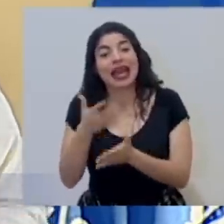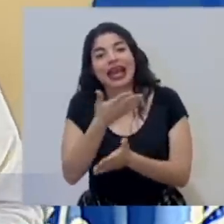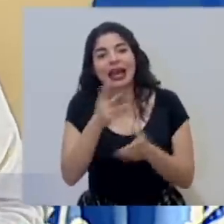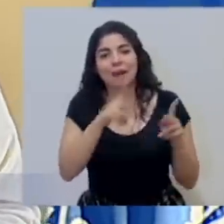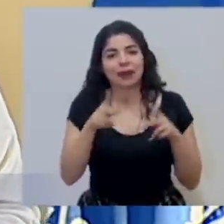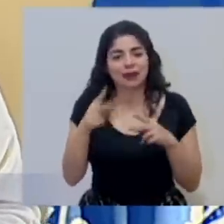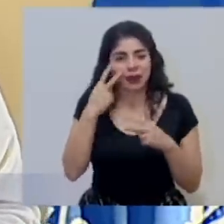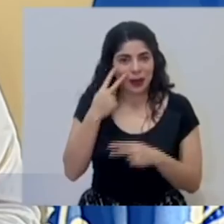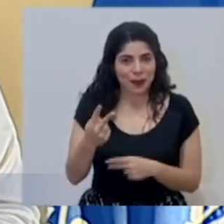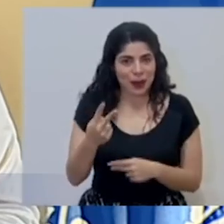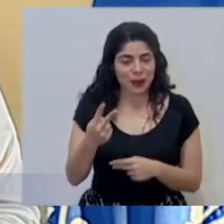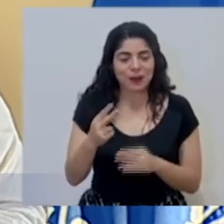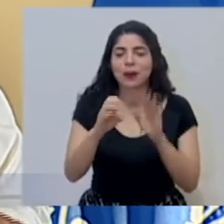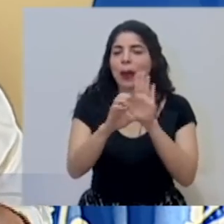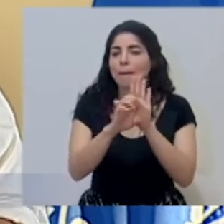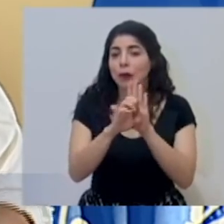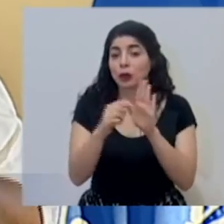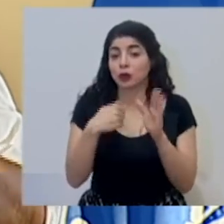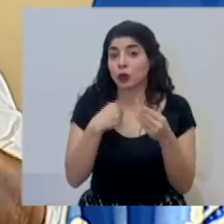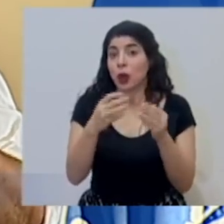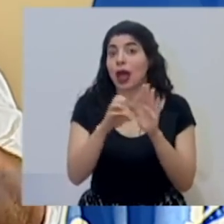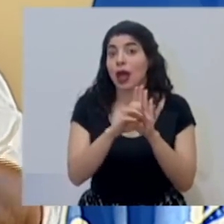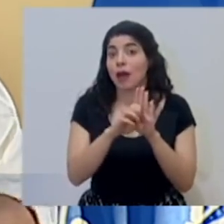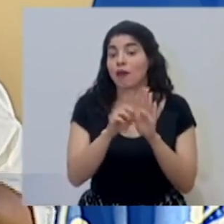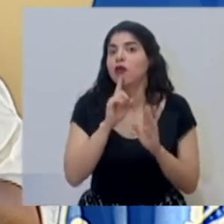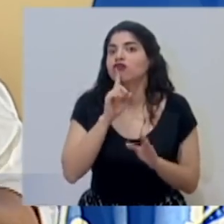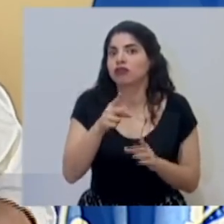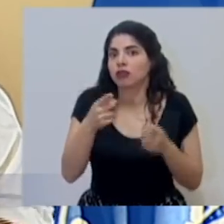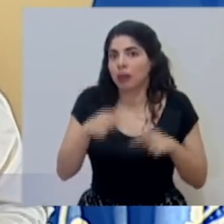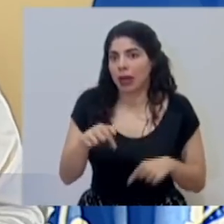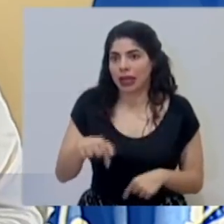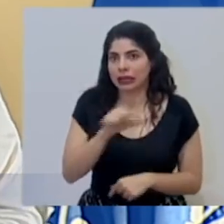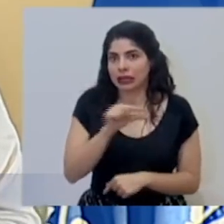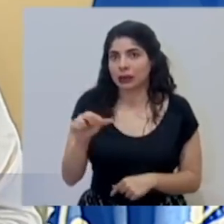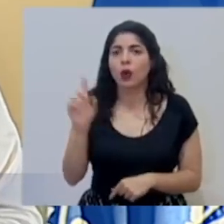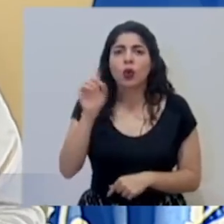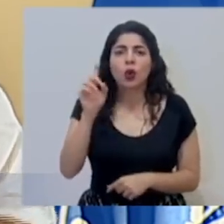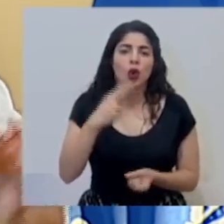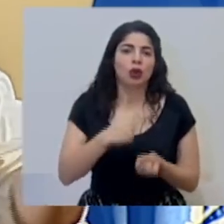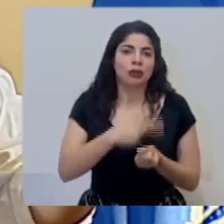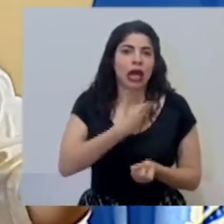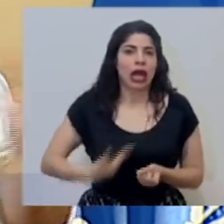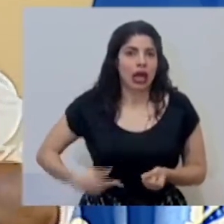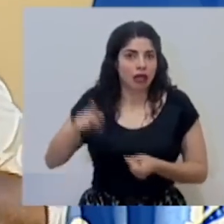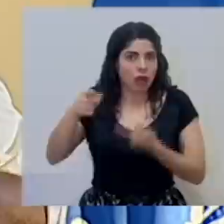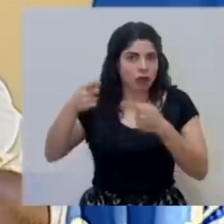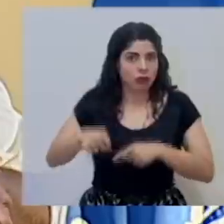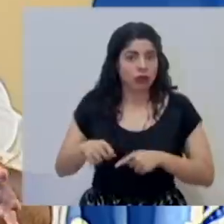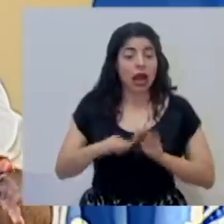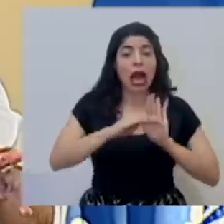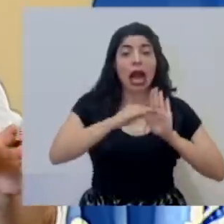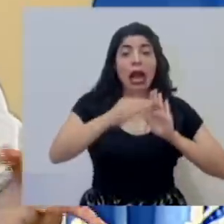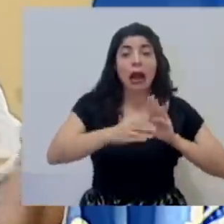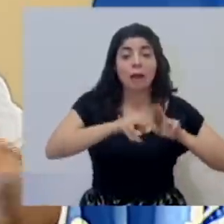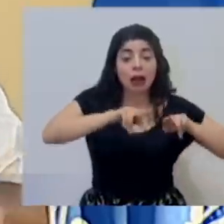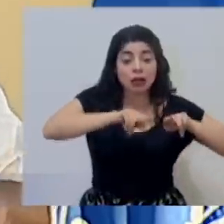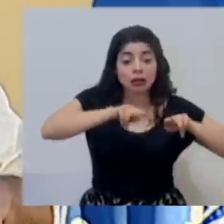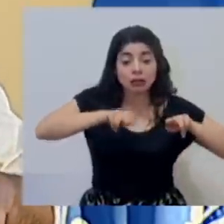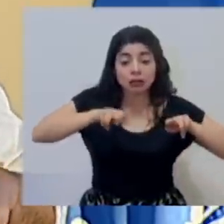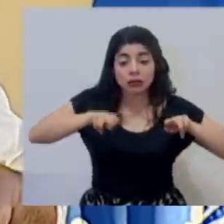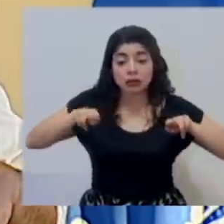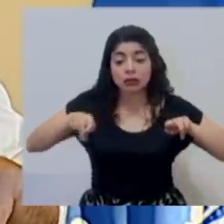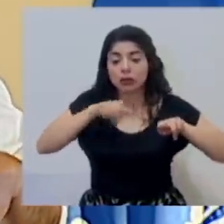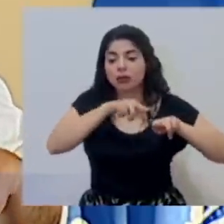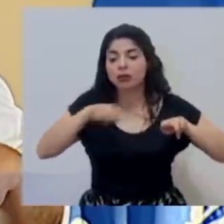Por ejemplo, y esto es un ejemplo que pasó en esta semana en el Hospital de Heredia, para ampliar camas de